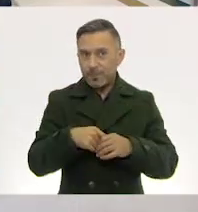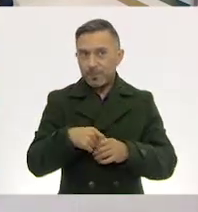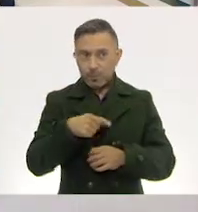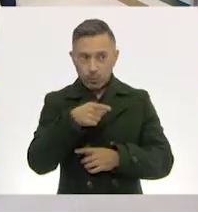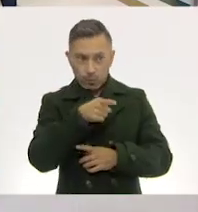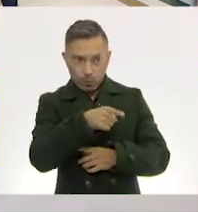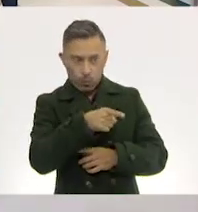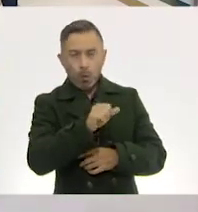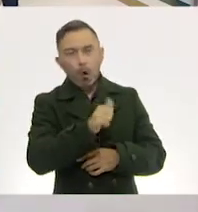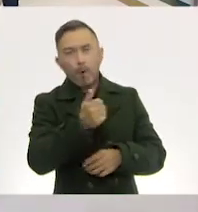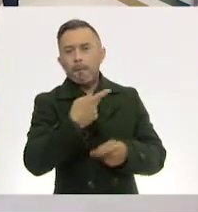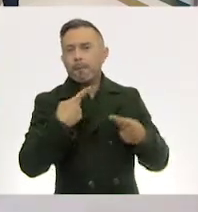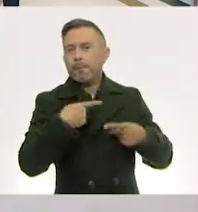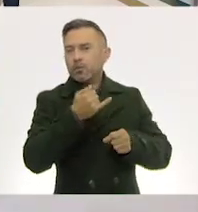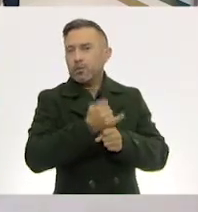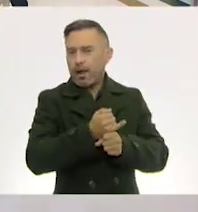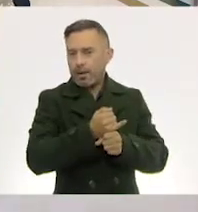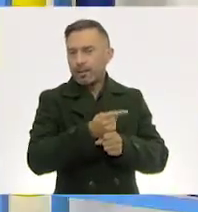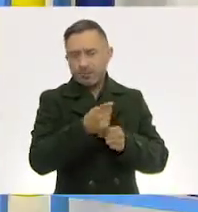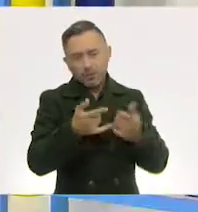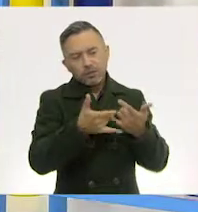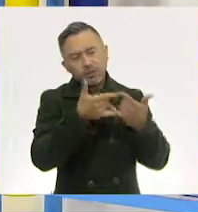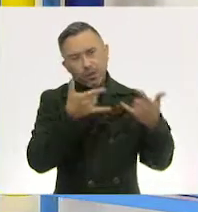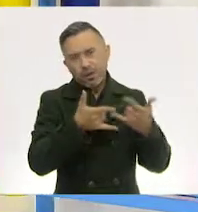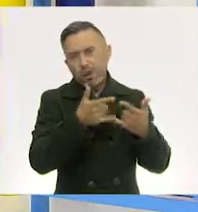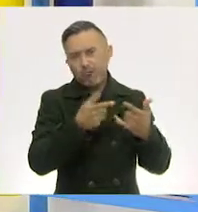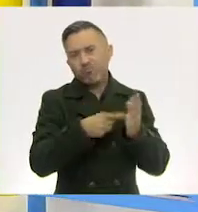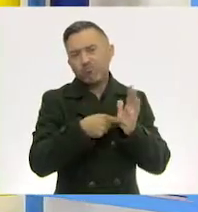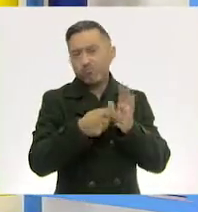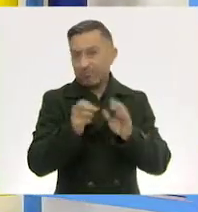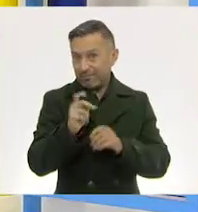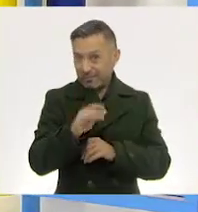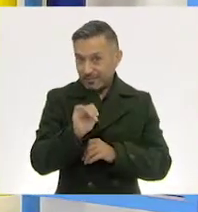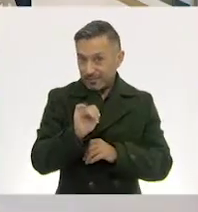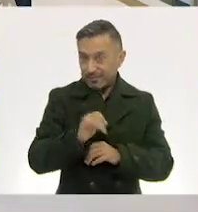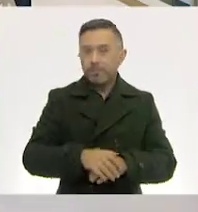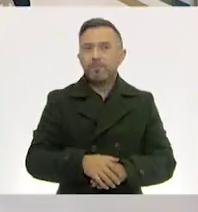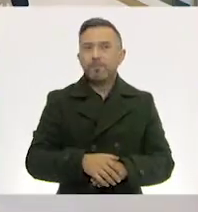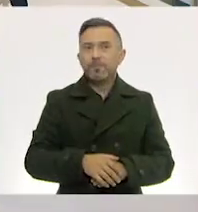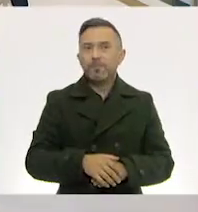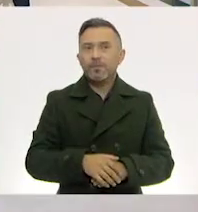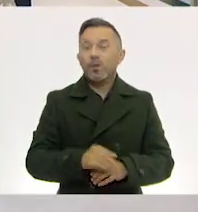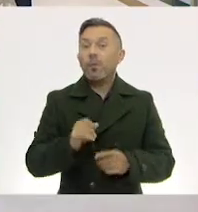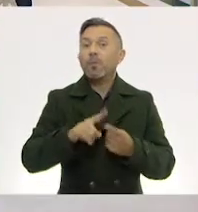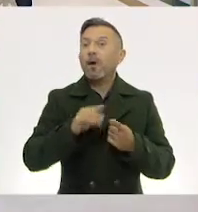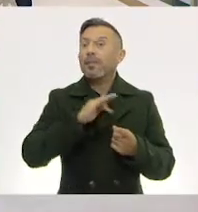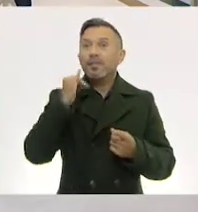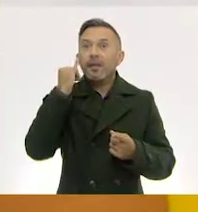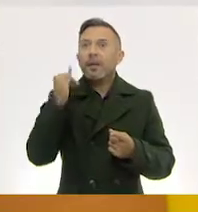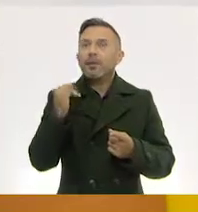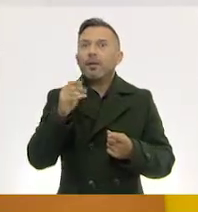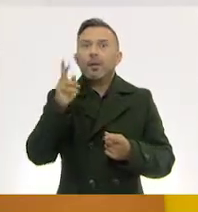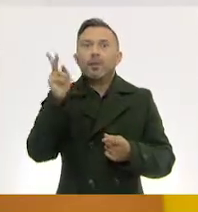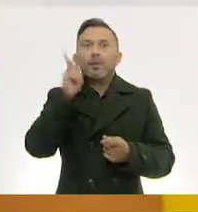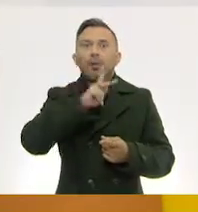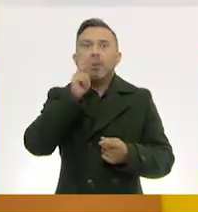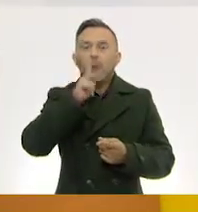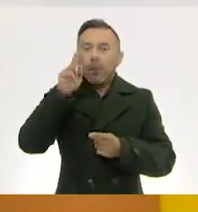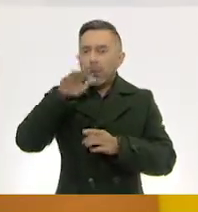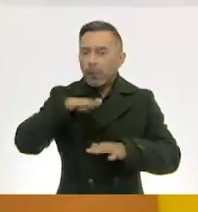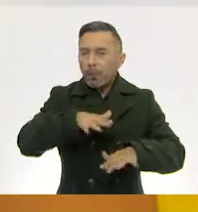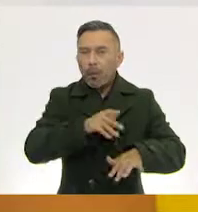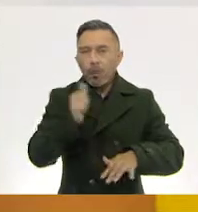los demás personajes que salgan en nuestra historia. Me gusta la idea. es la lluvia, es el viento, es un escritor